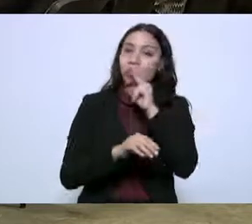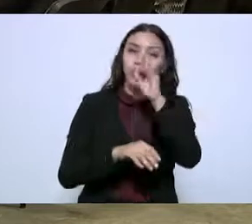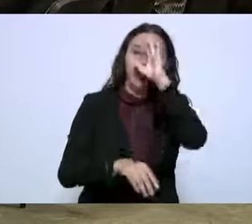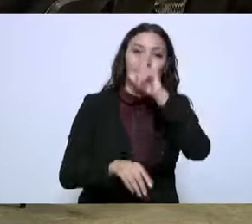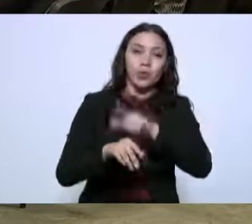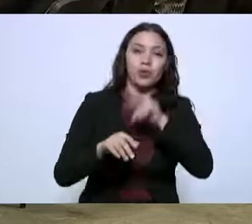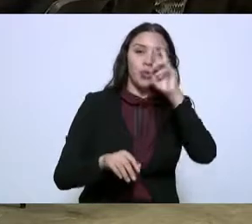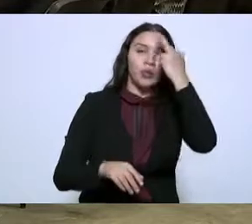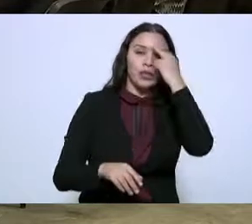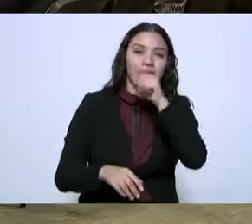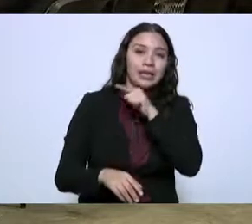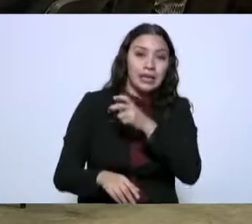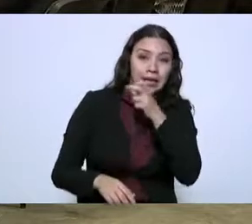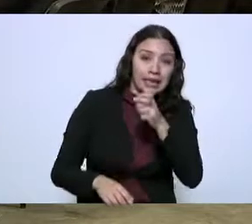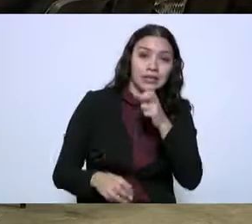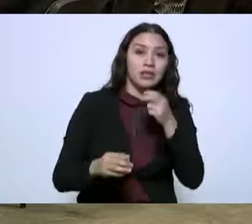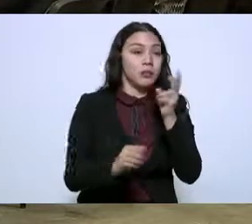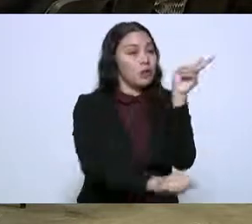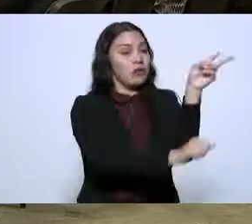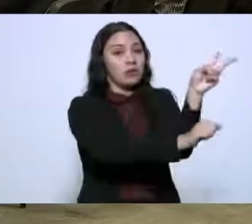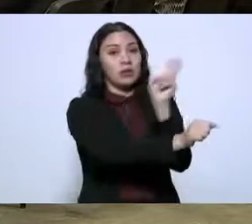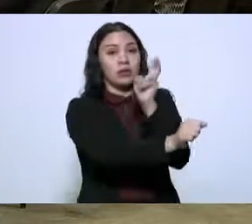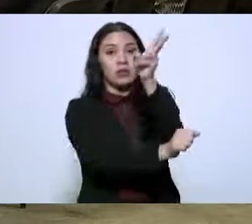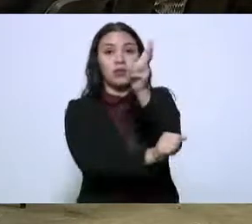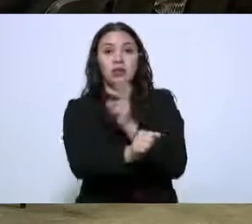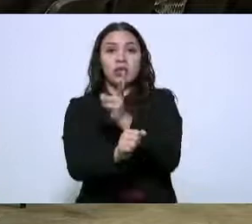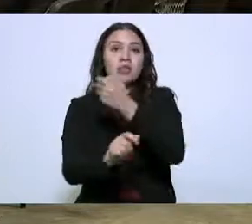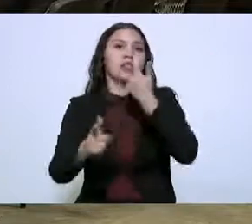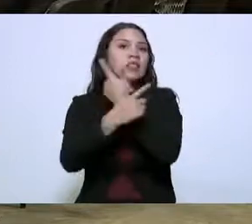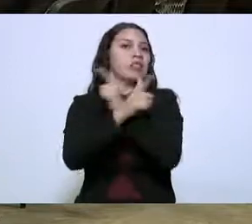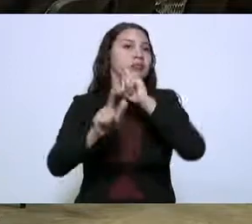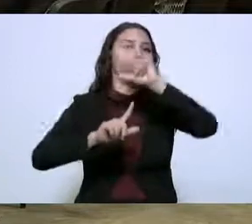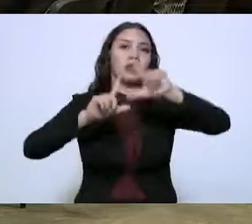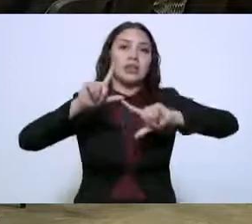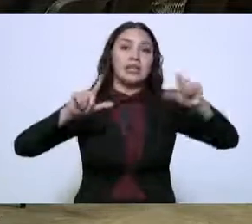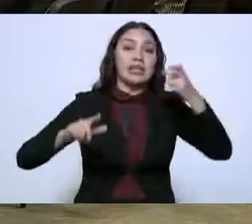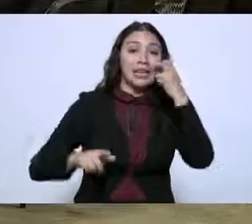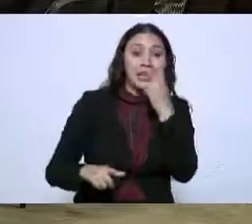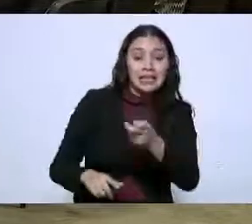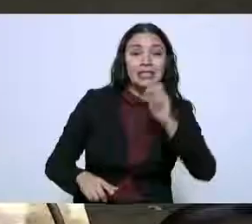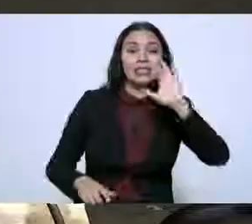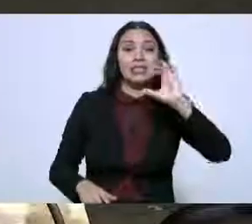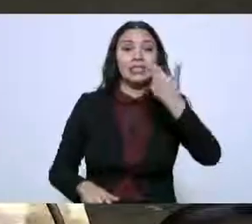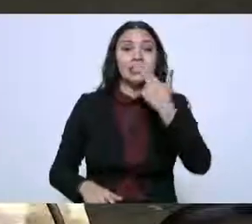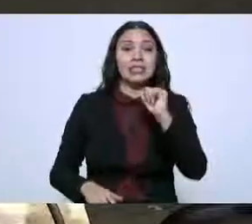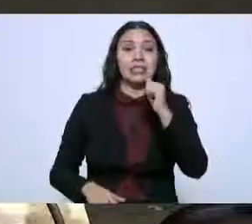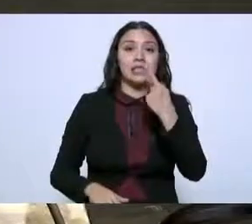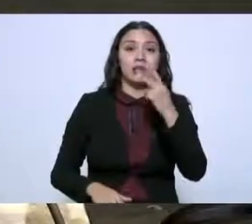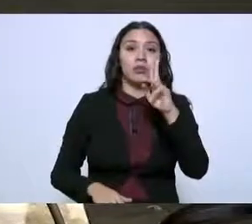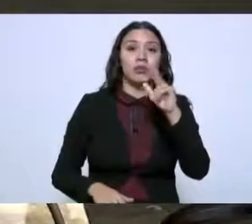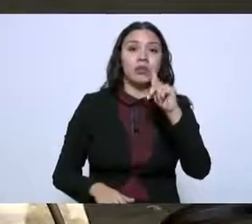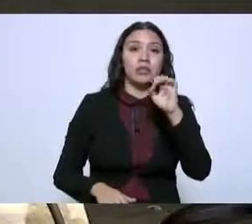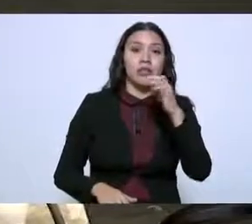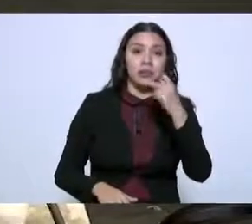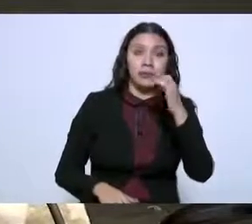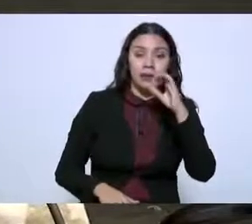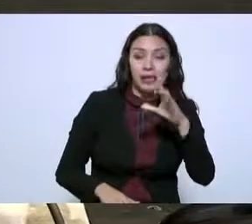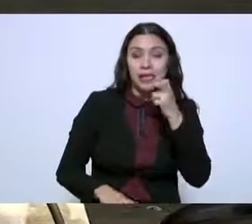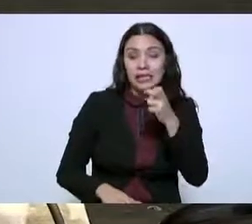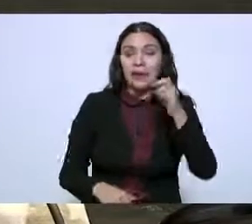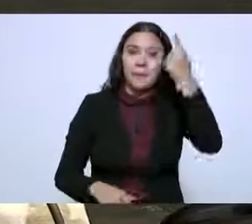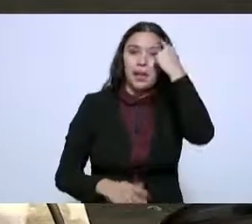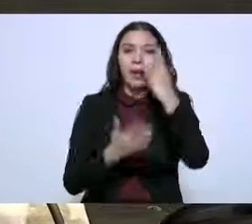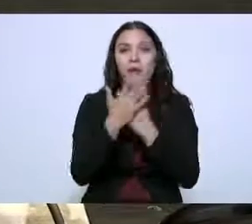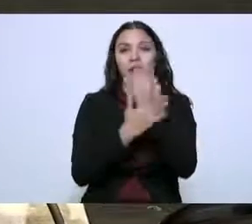ahí se hace una gran convocatoria para las culturas de todo el país en Chapultepec se está conformando el proyecto el bosque